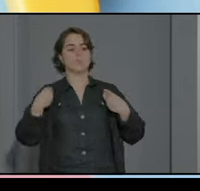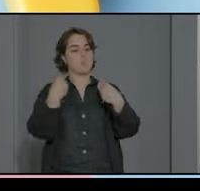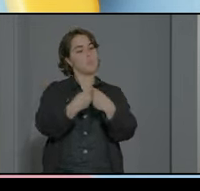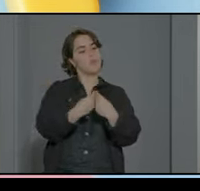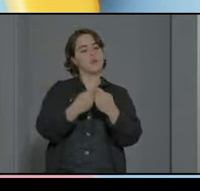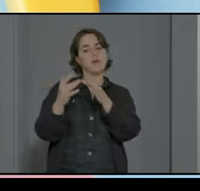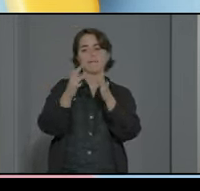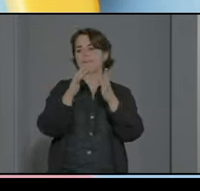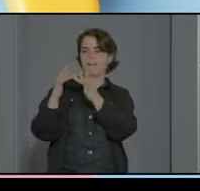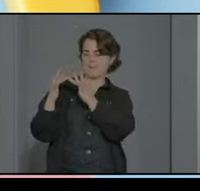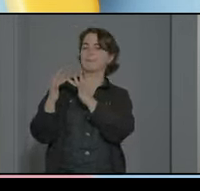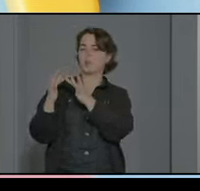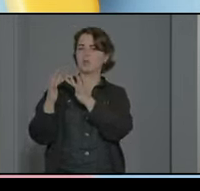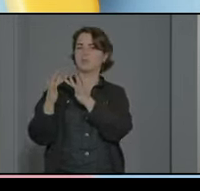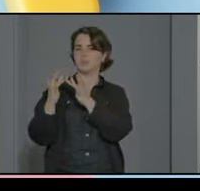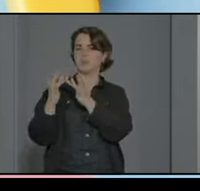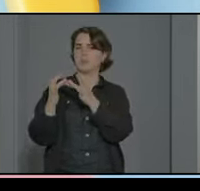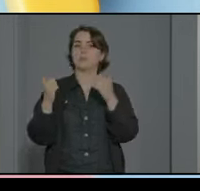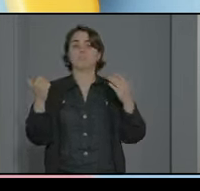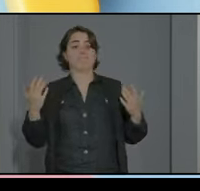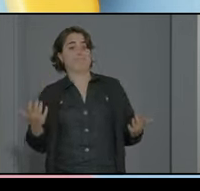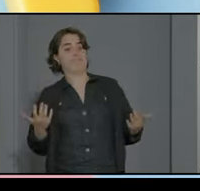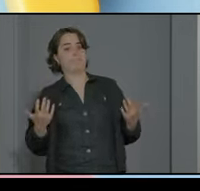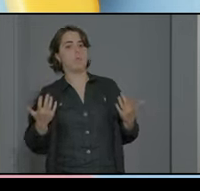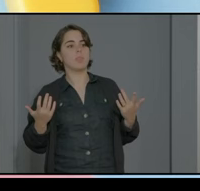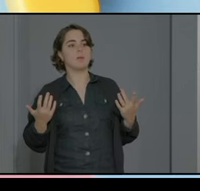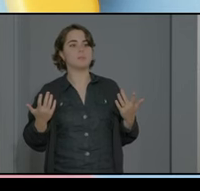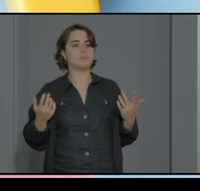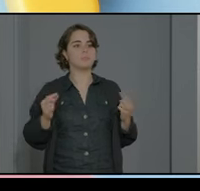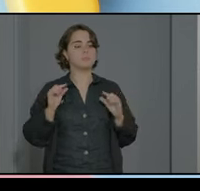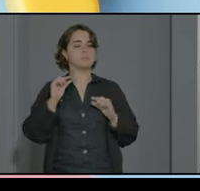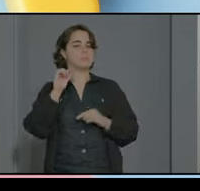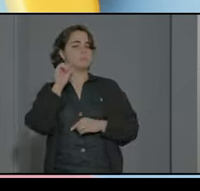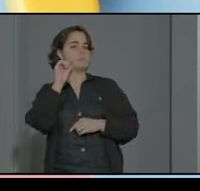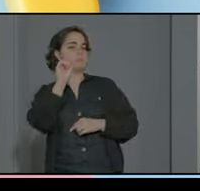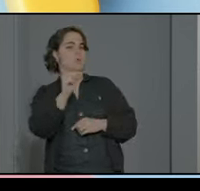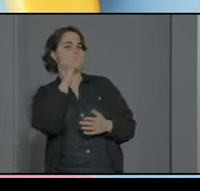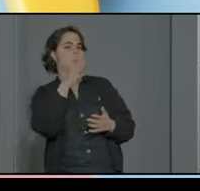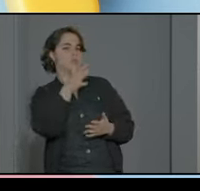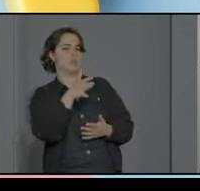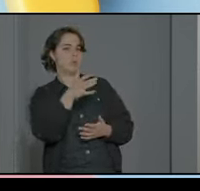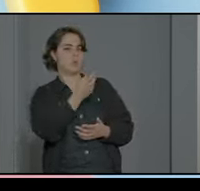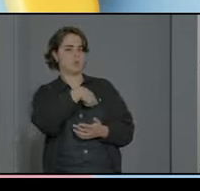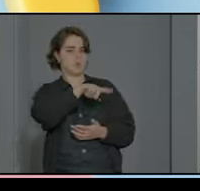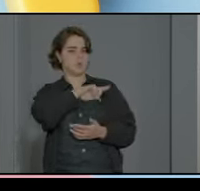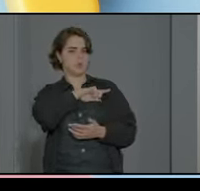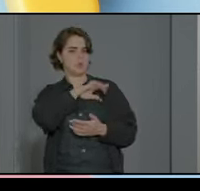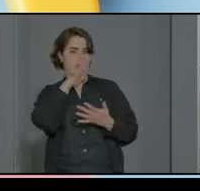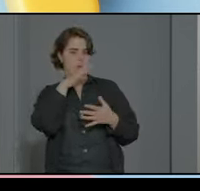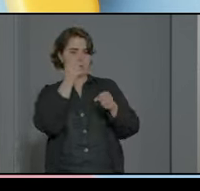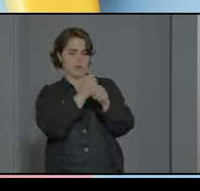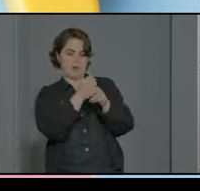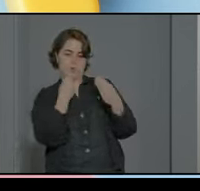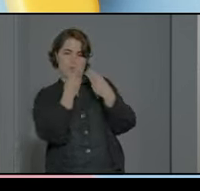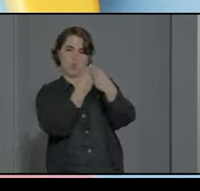relacionarse entre sí y bueno son un poco la justificación de que nosotros estemos trabajando